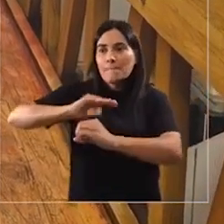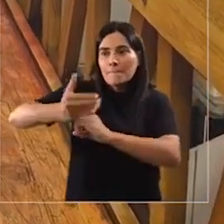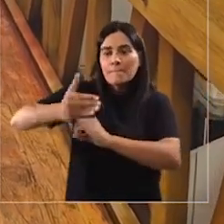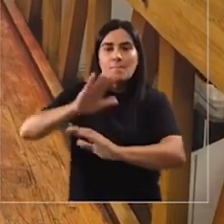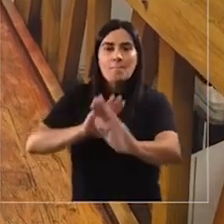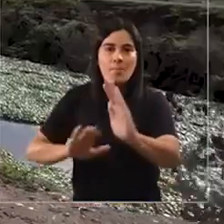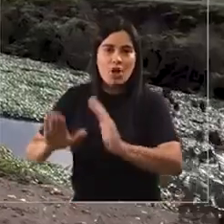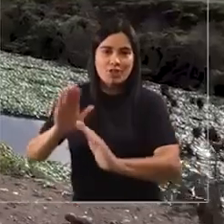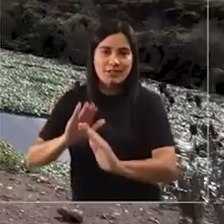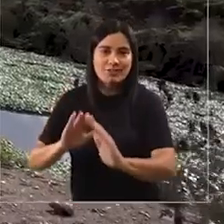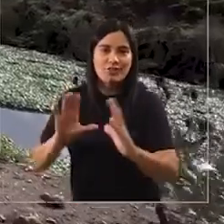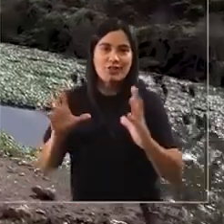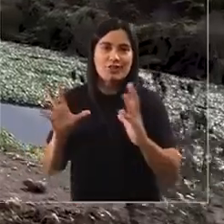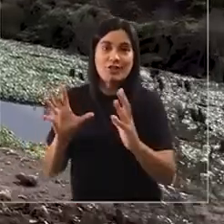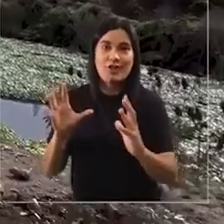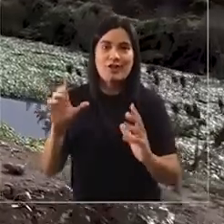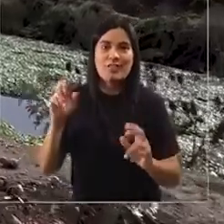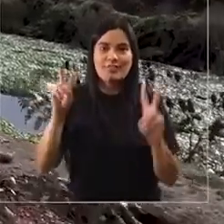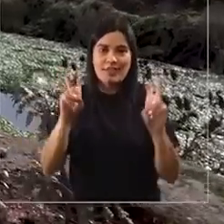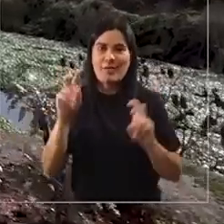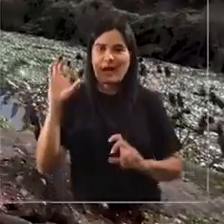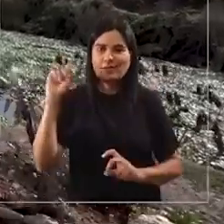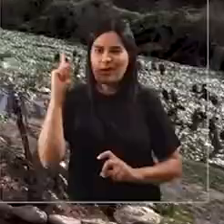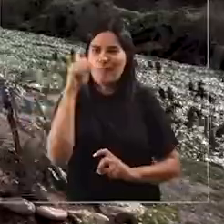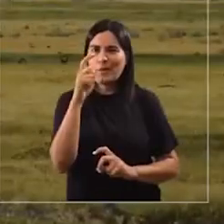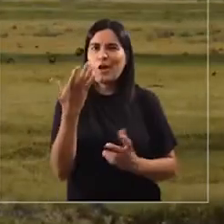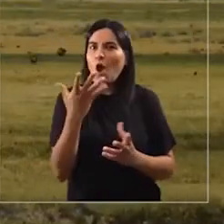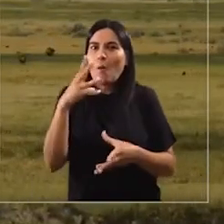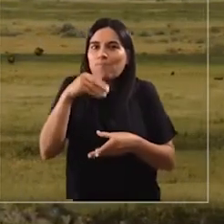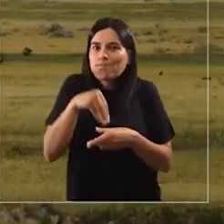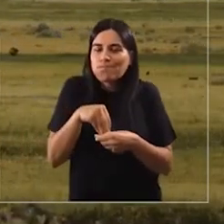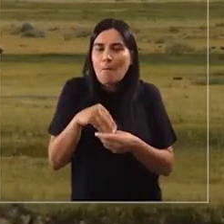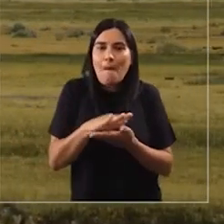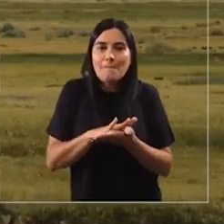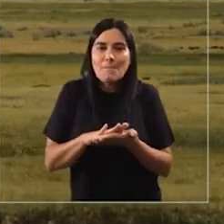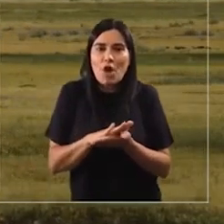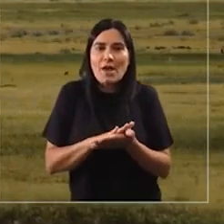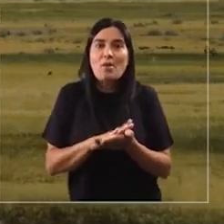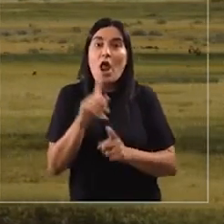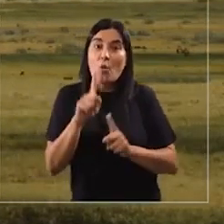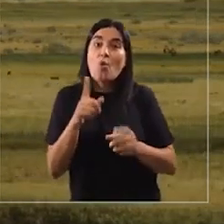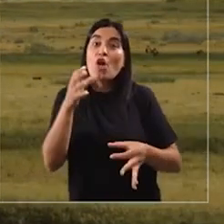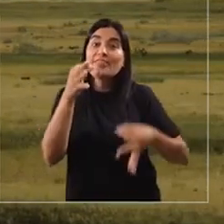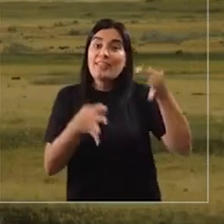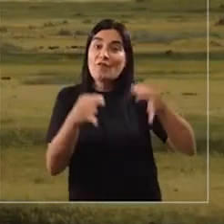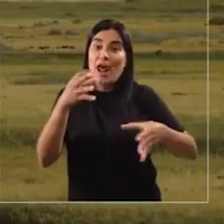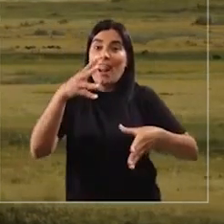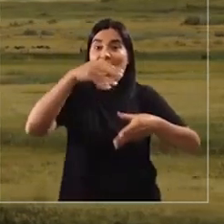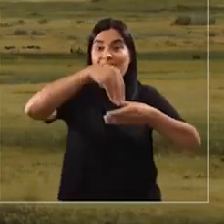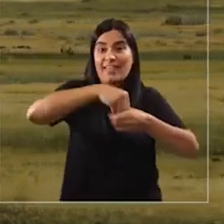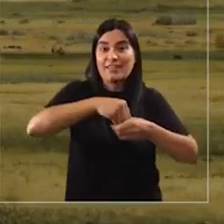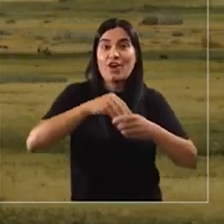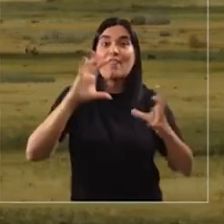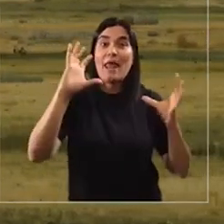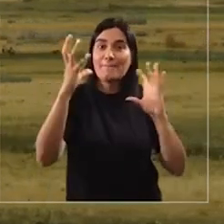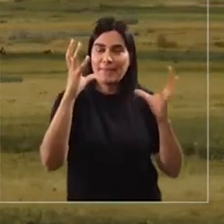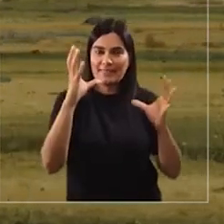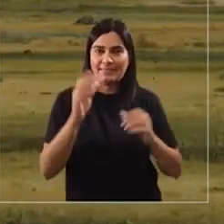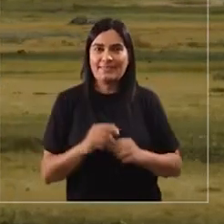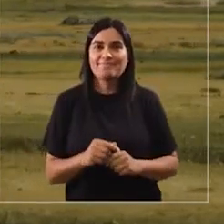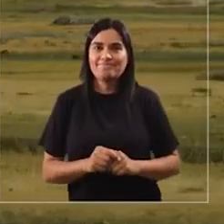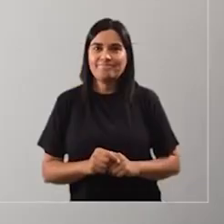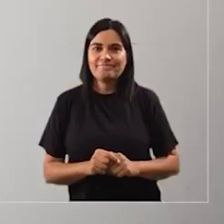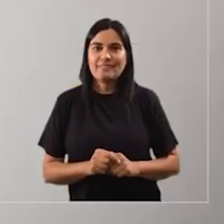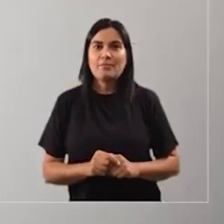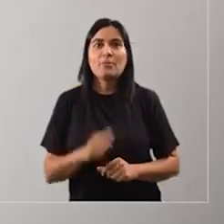de protección en este contexto también complejo que significa estar dentro de los tribunales medioambientales. Ahora, el